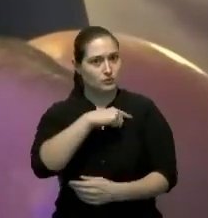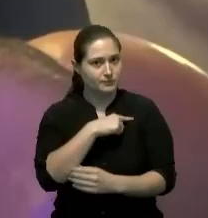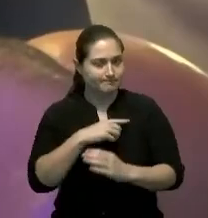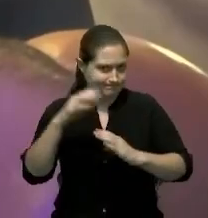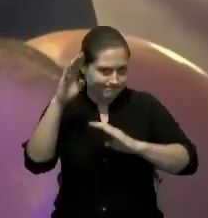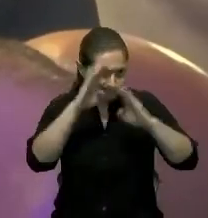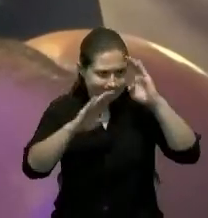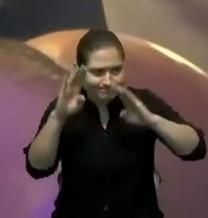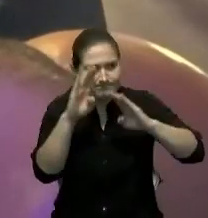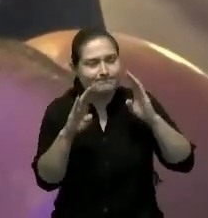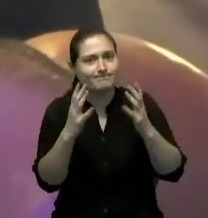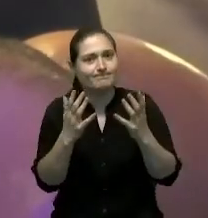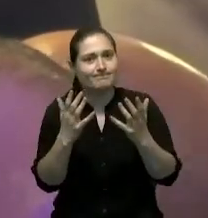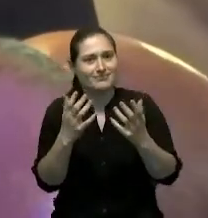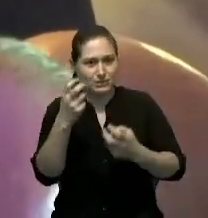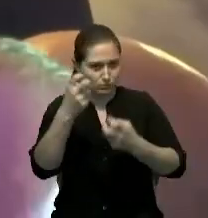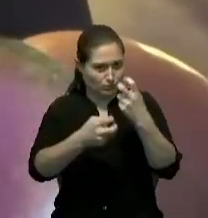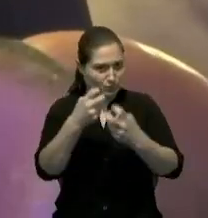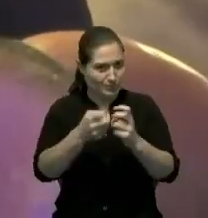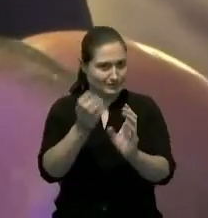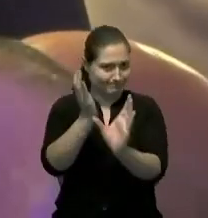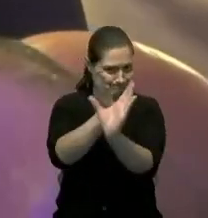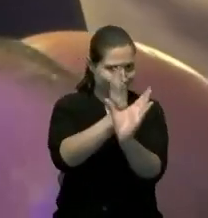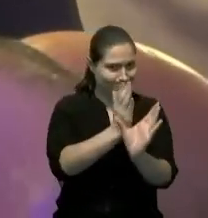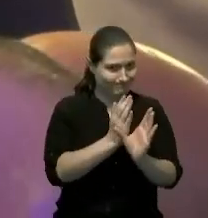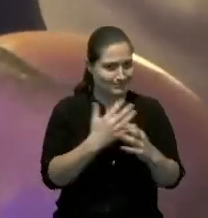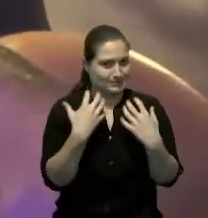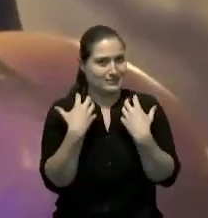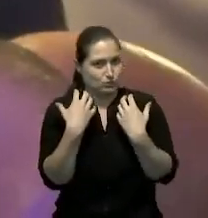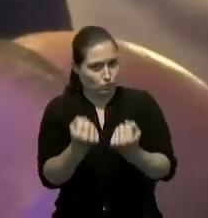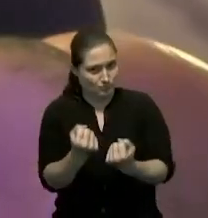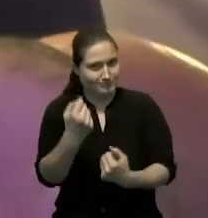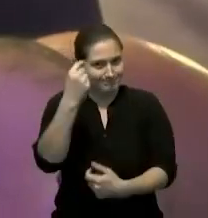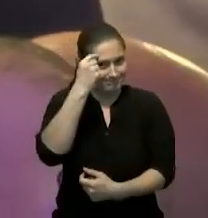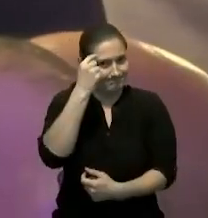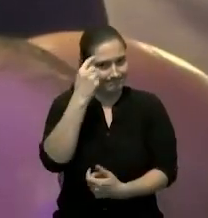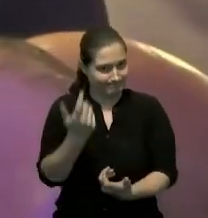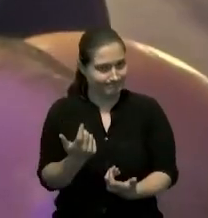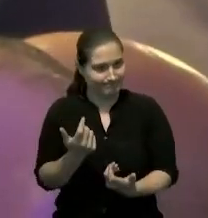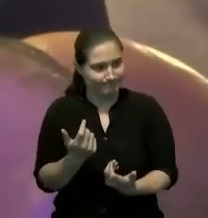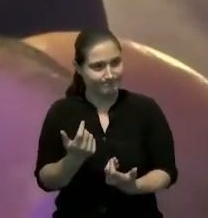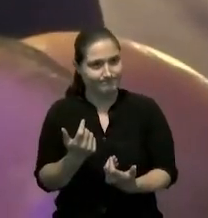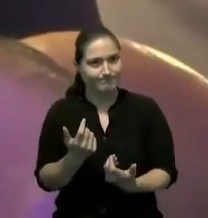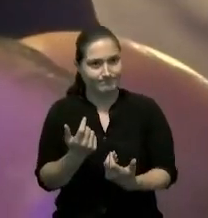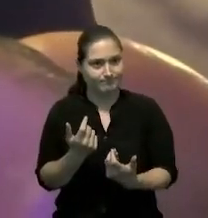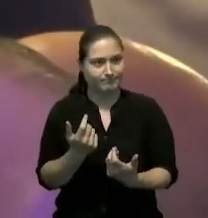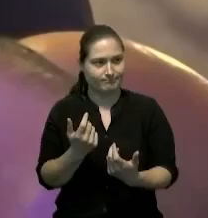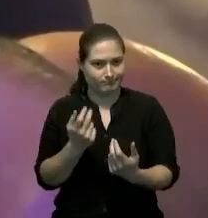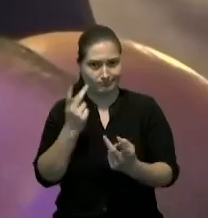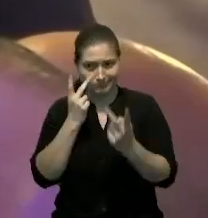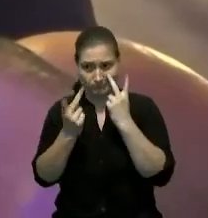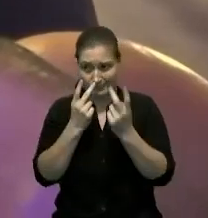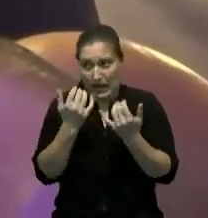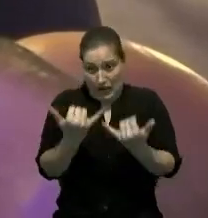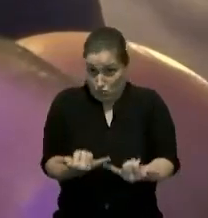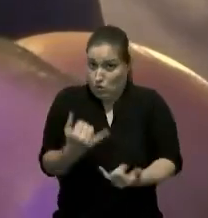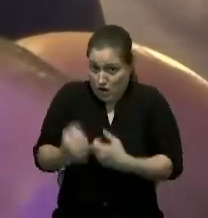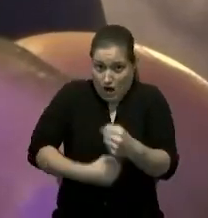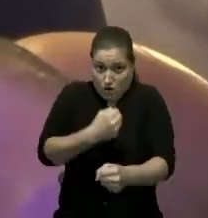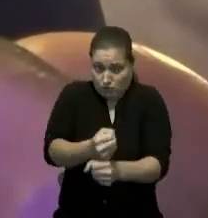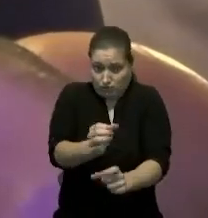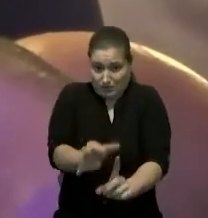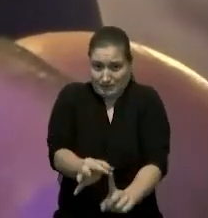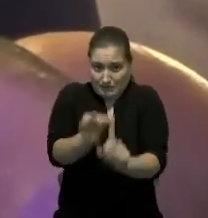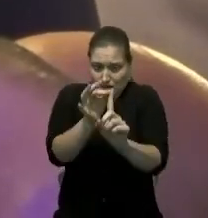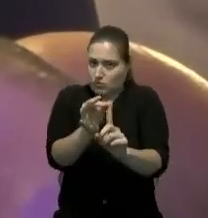con los problemas de enfermedades mentales ya que estamos viendo en este año específicamente se han